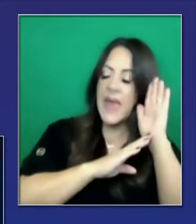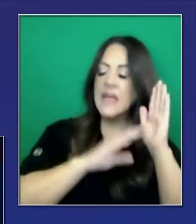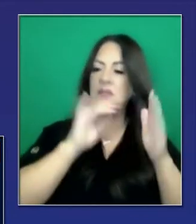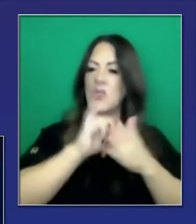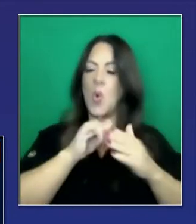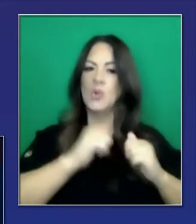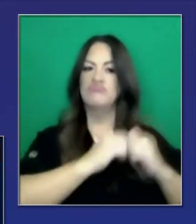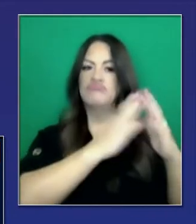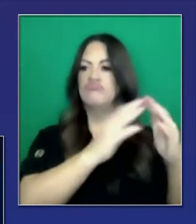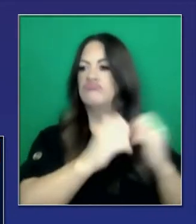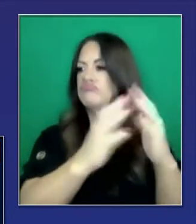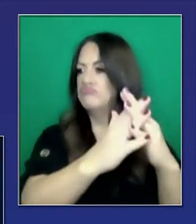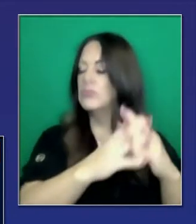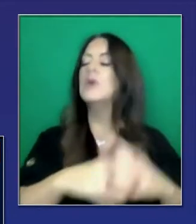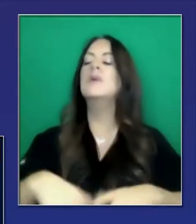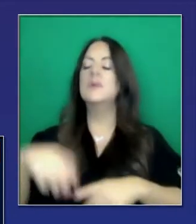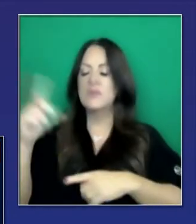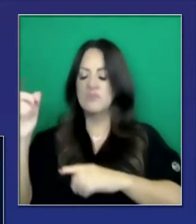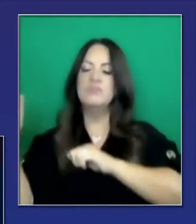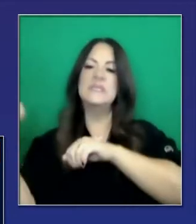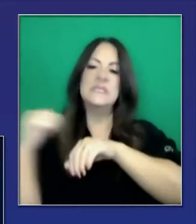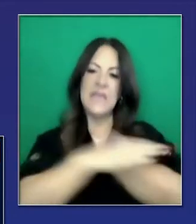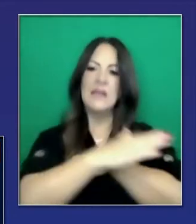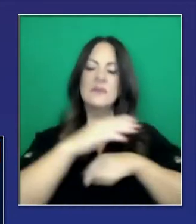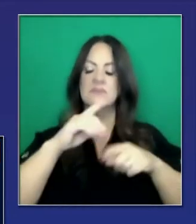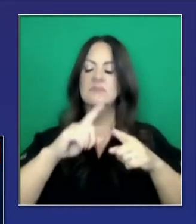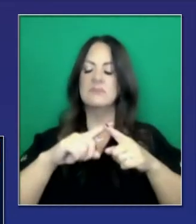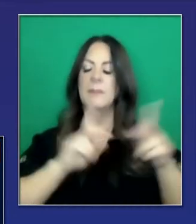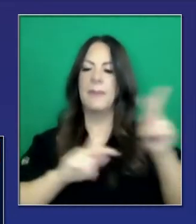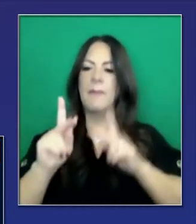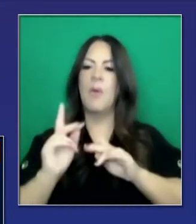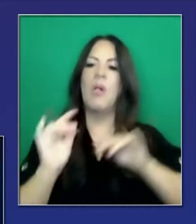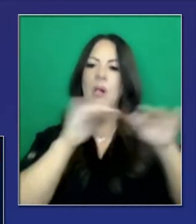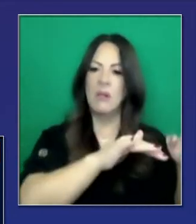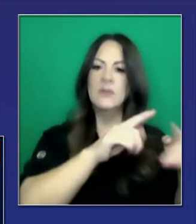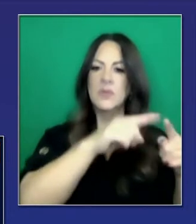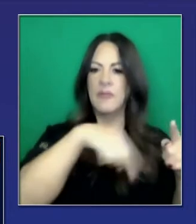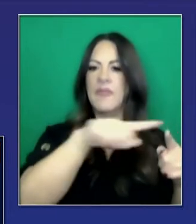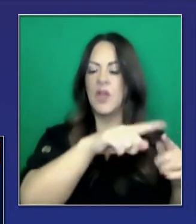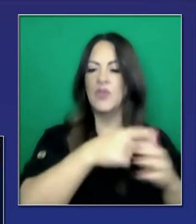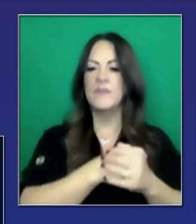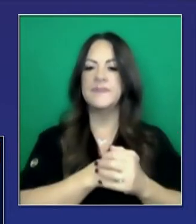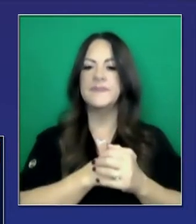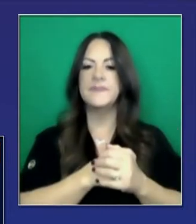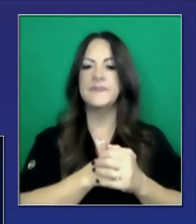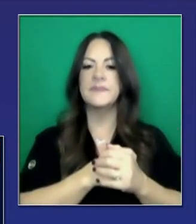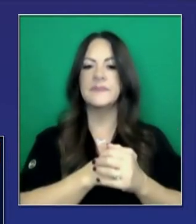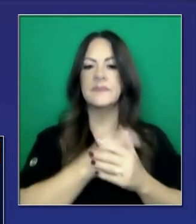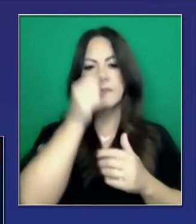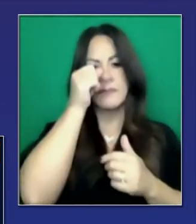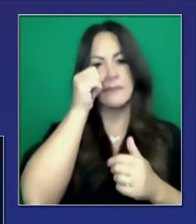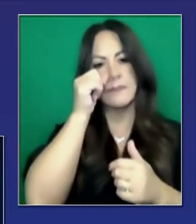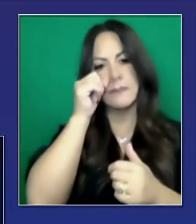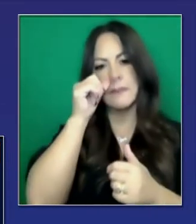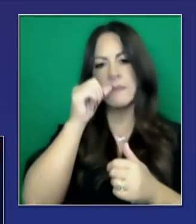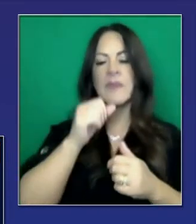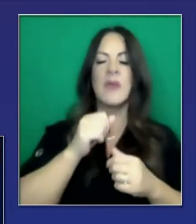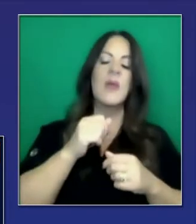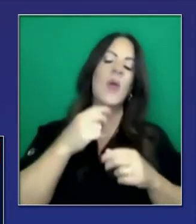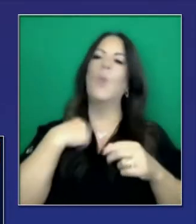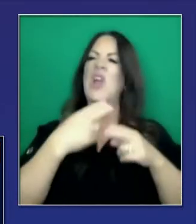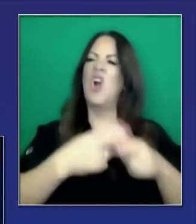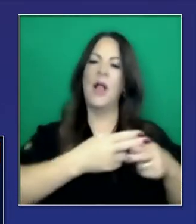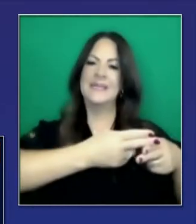de centros médicos que ya están siendo utilizados. Hemos abierto este